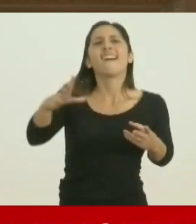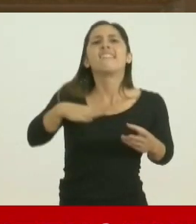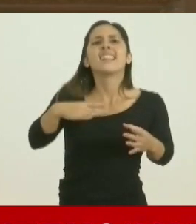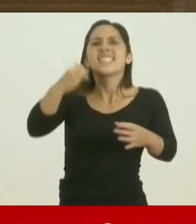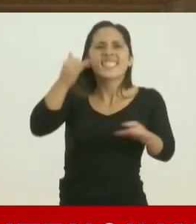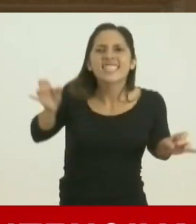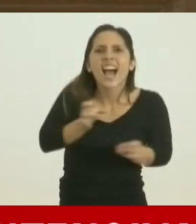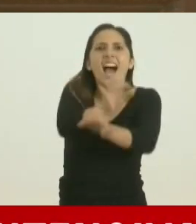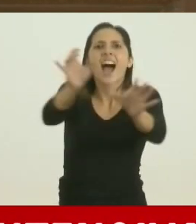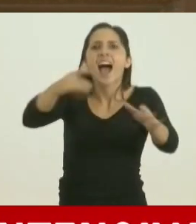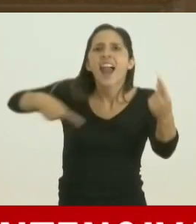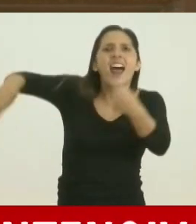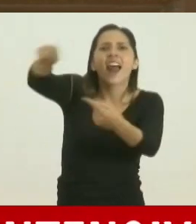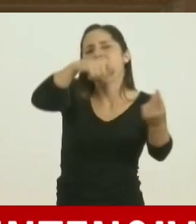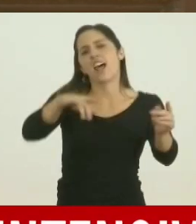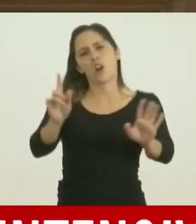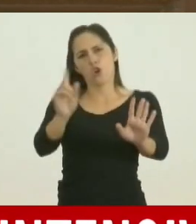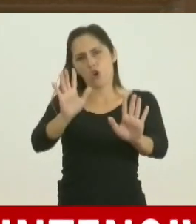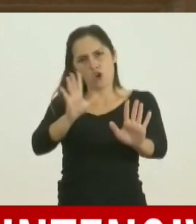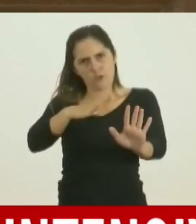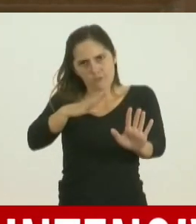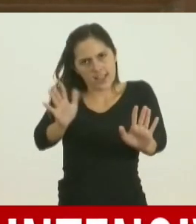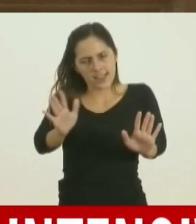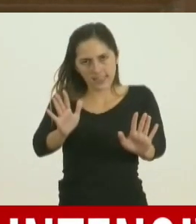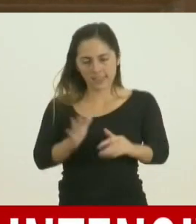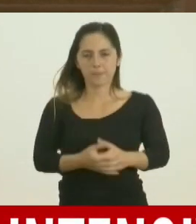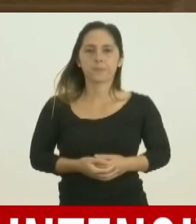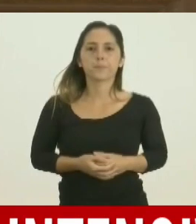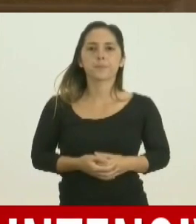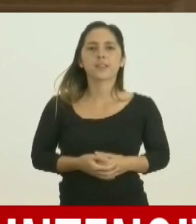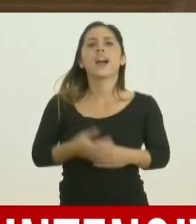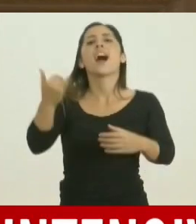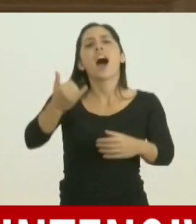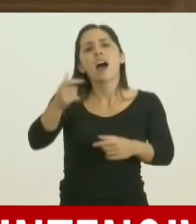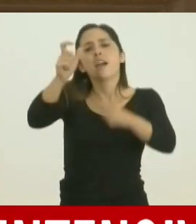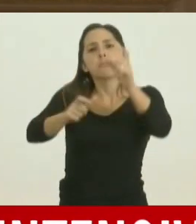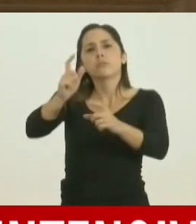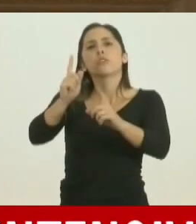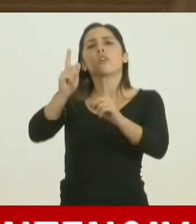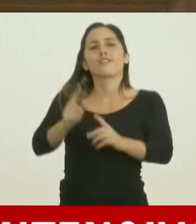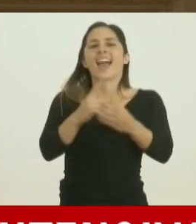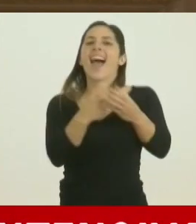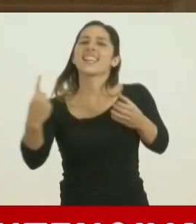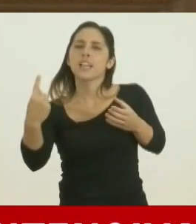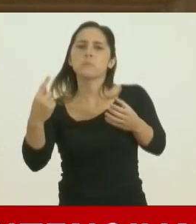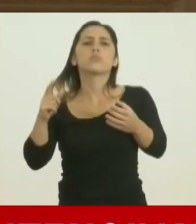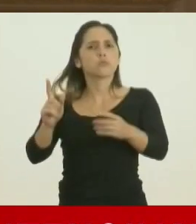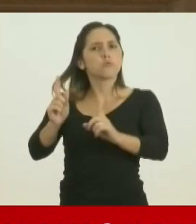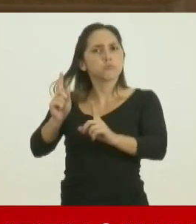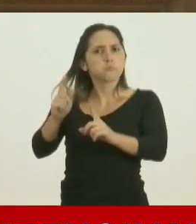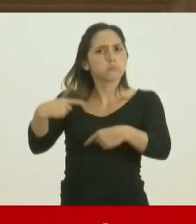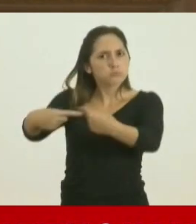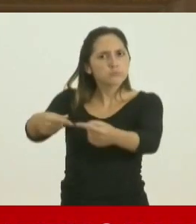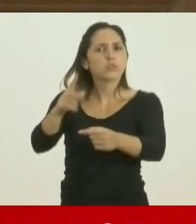circulación viral en la provincia de momento. Las medidas de aislamiento nos están diciendo que están sirviendo y